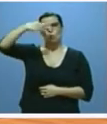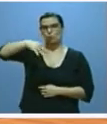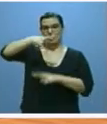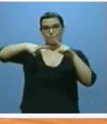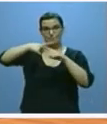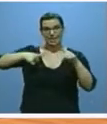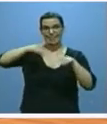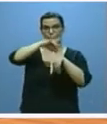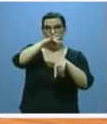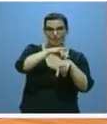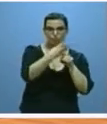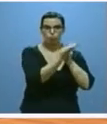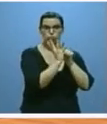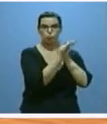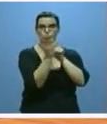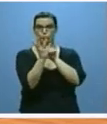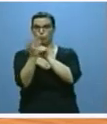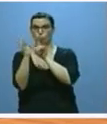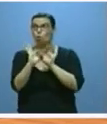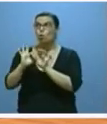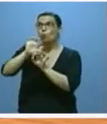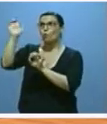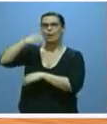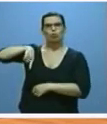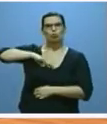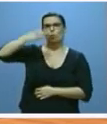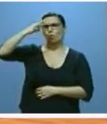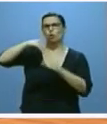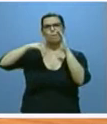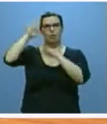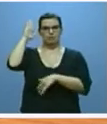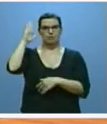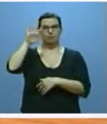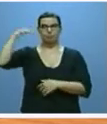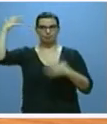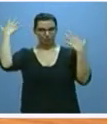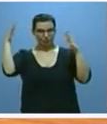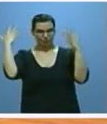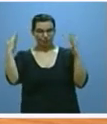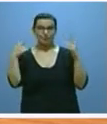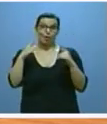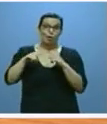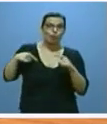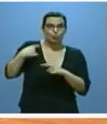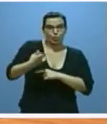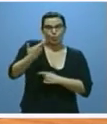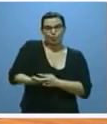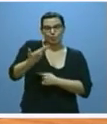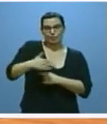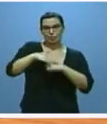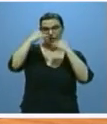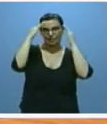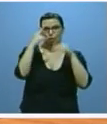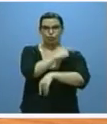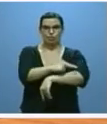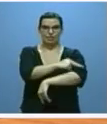de médicos de atención primaria de la Unión Europea con la importante repercusión que esto tiene en la atención sanitaria